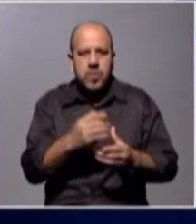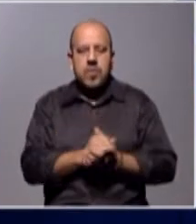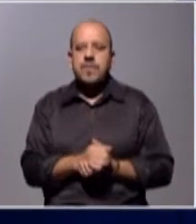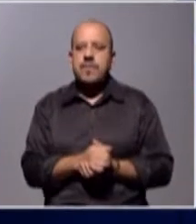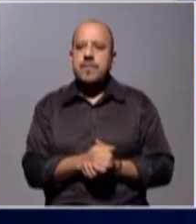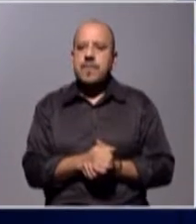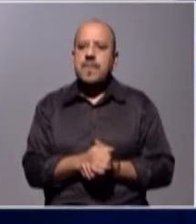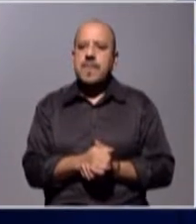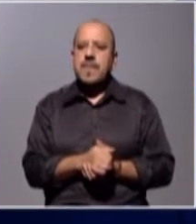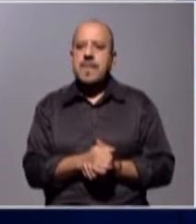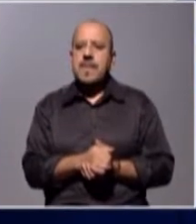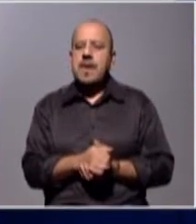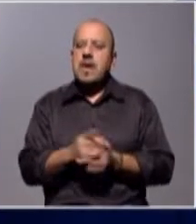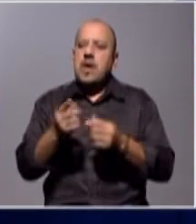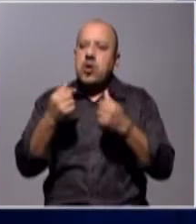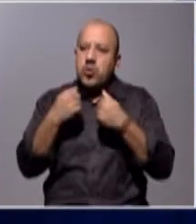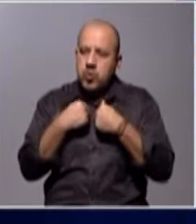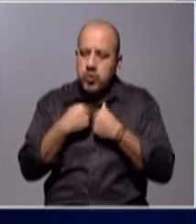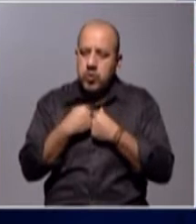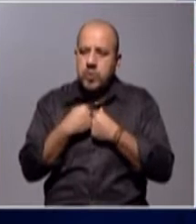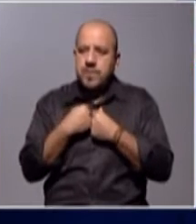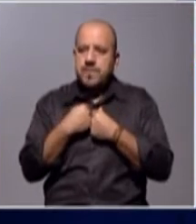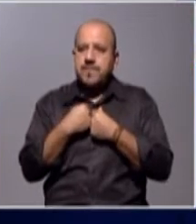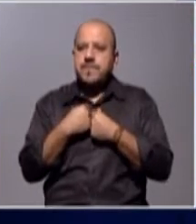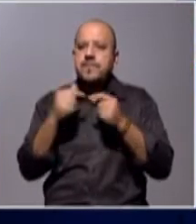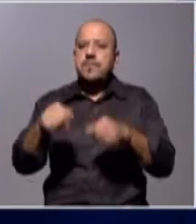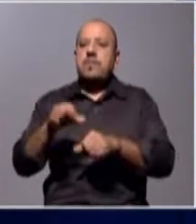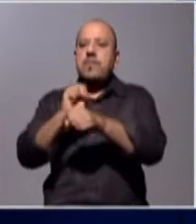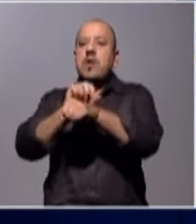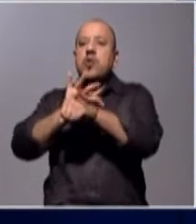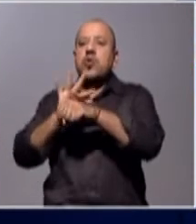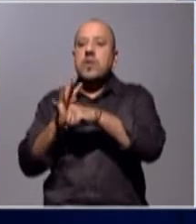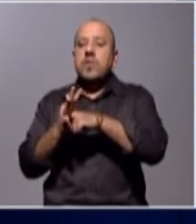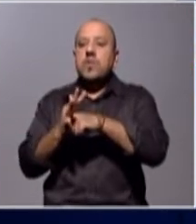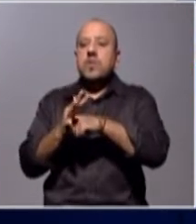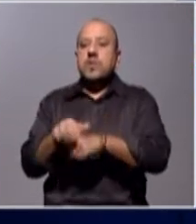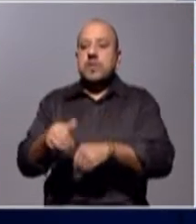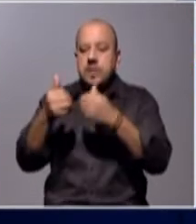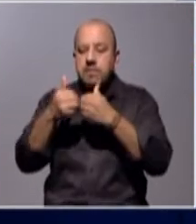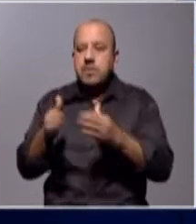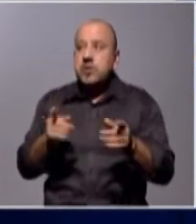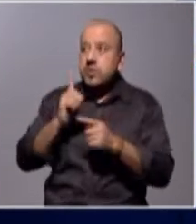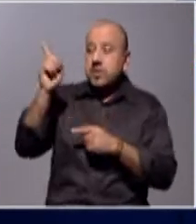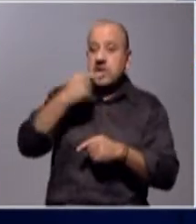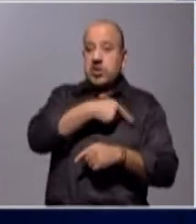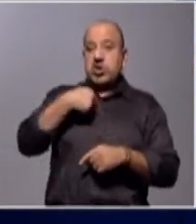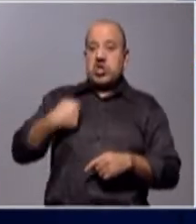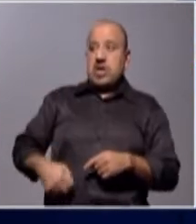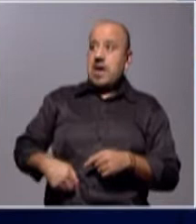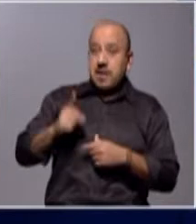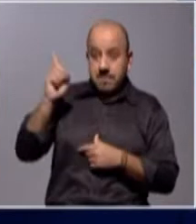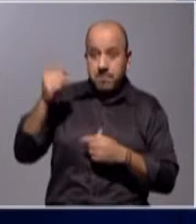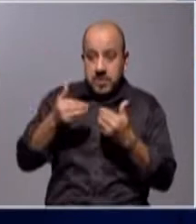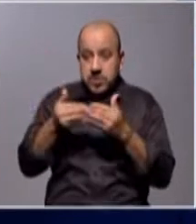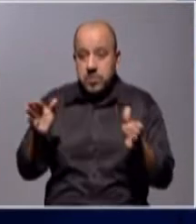Claro, nosotros, incluso cuando el coronavirus empezó en China y eso, creo